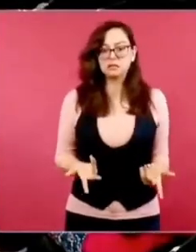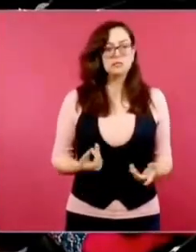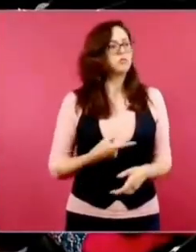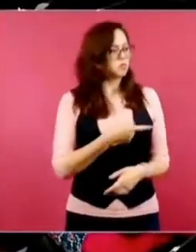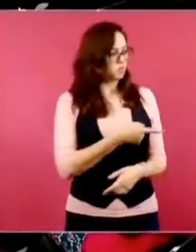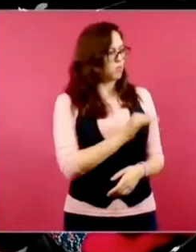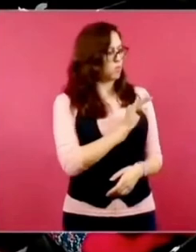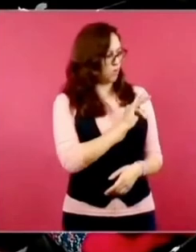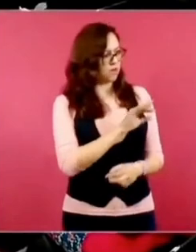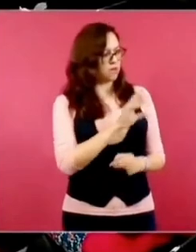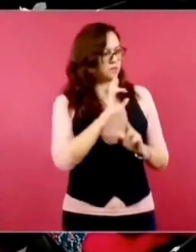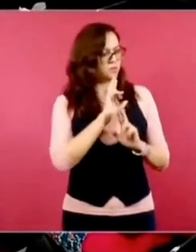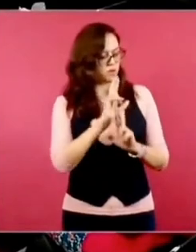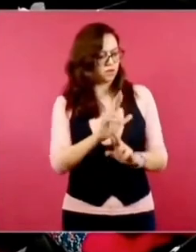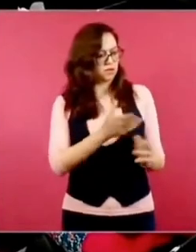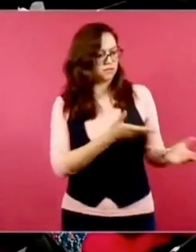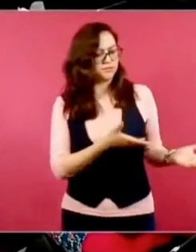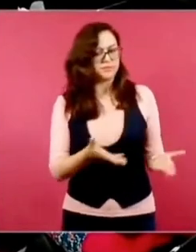puedes...